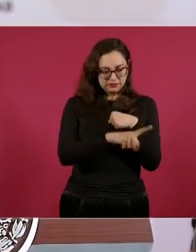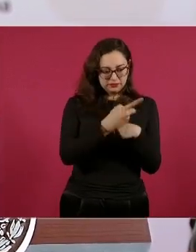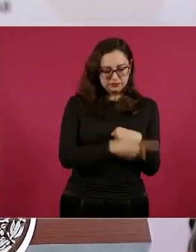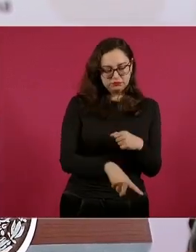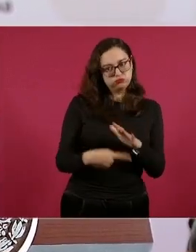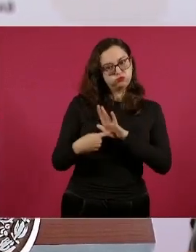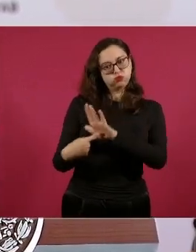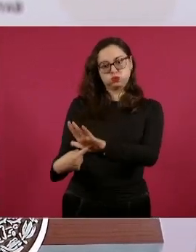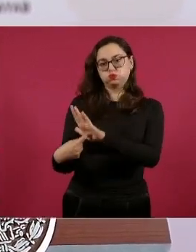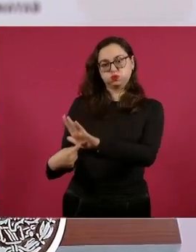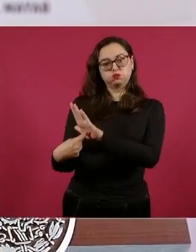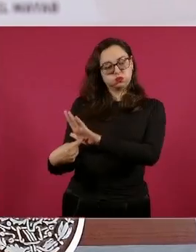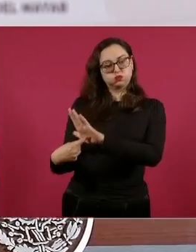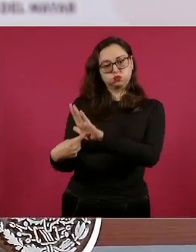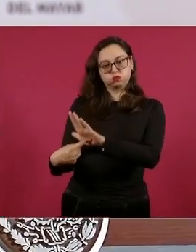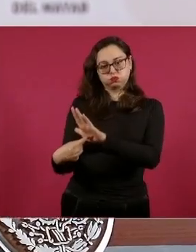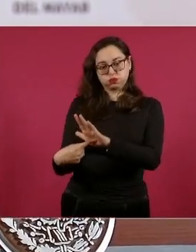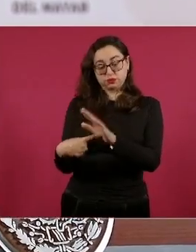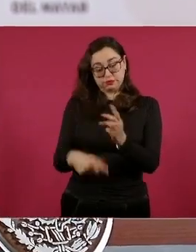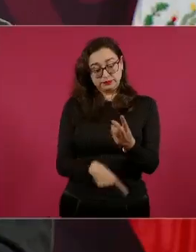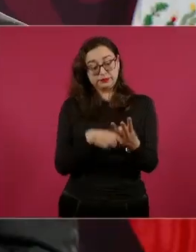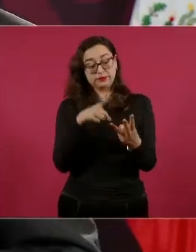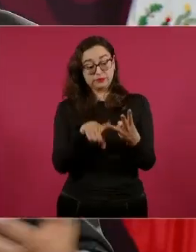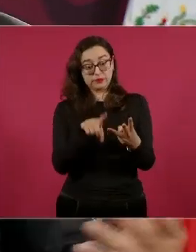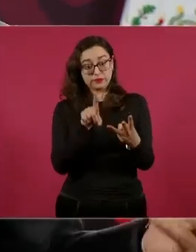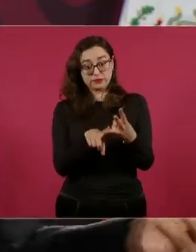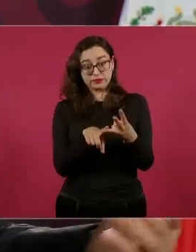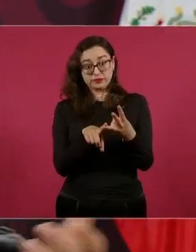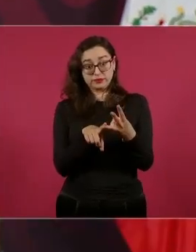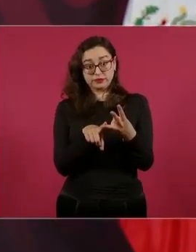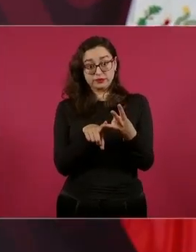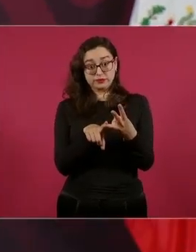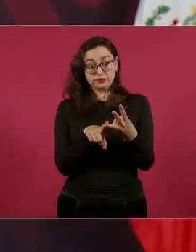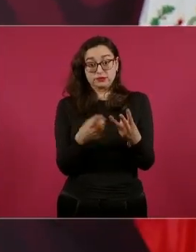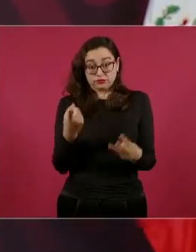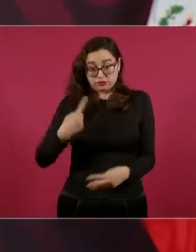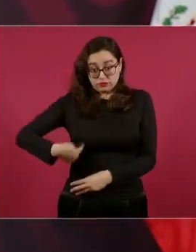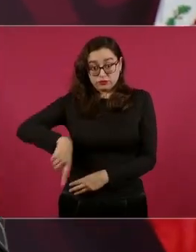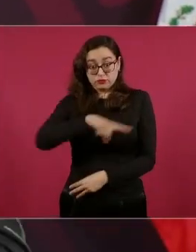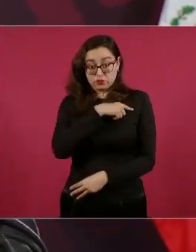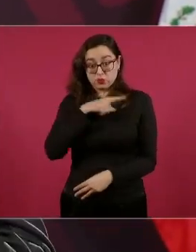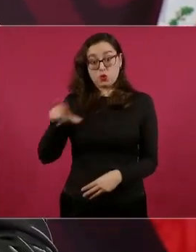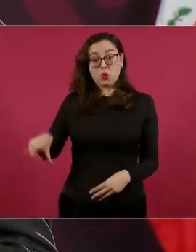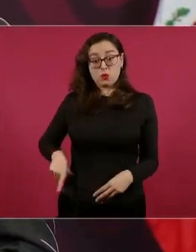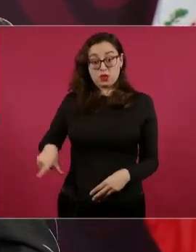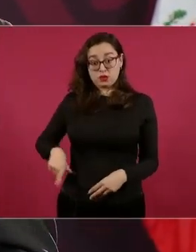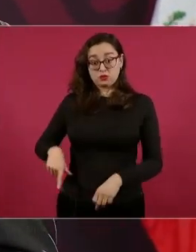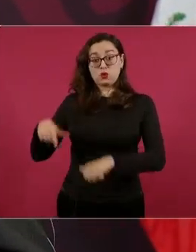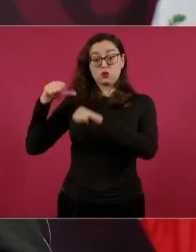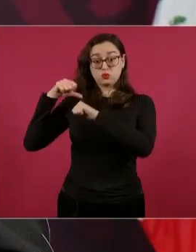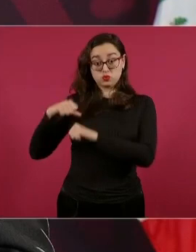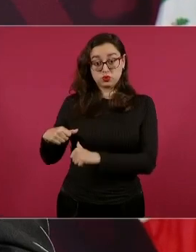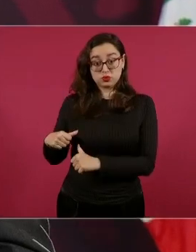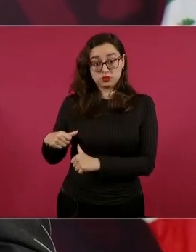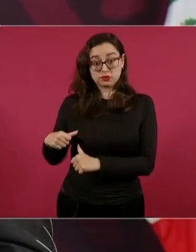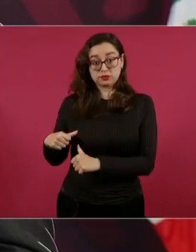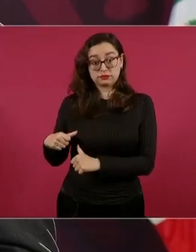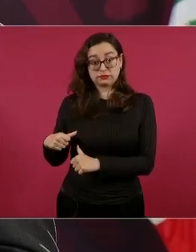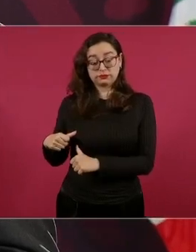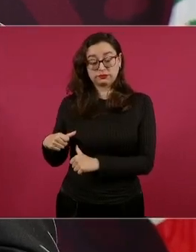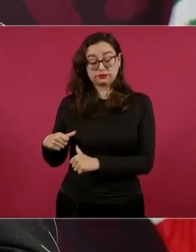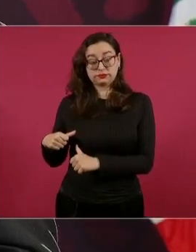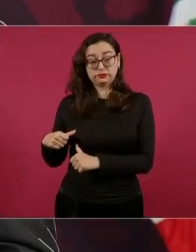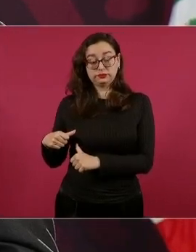Y tercero, que nosotros, las autoridades, no permitamos